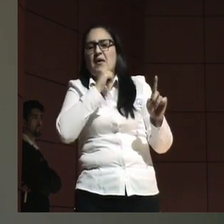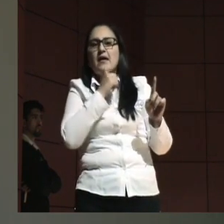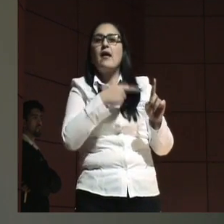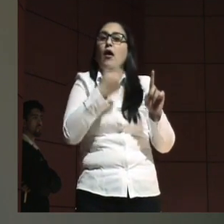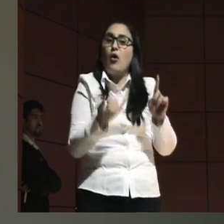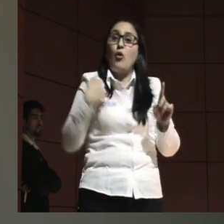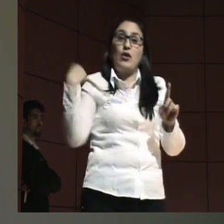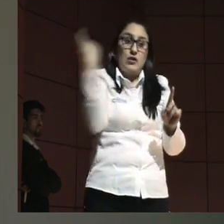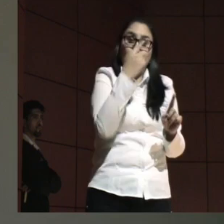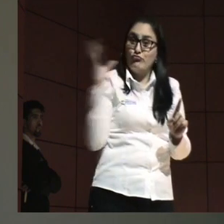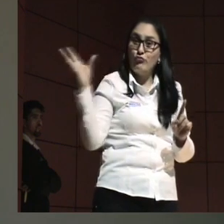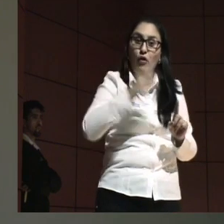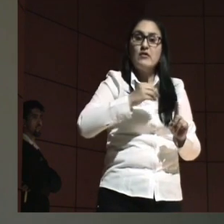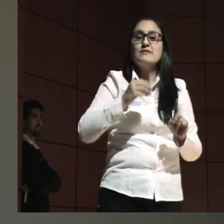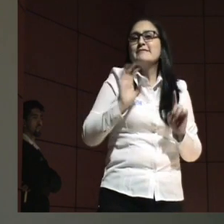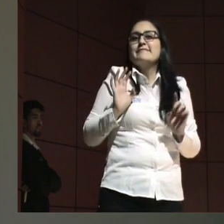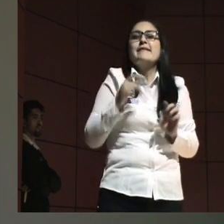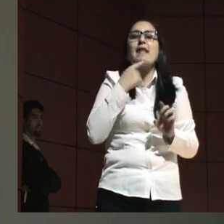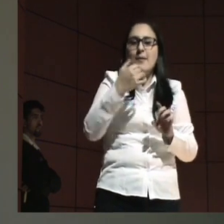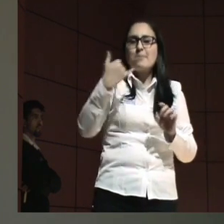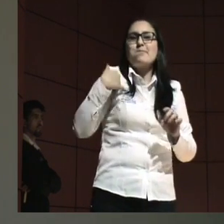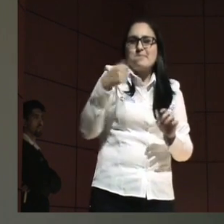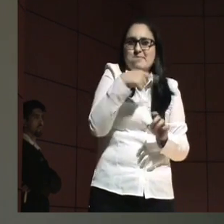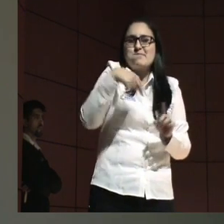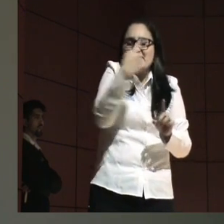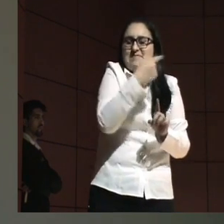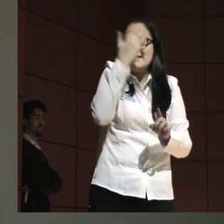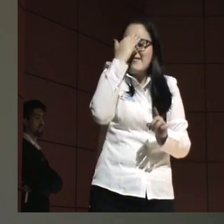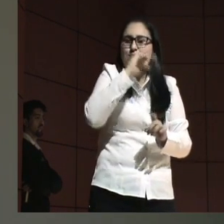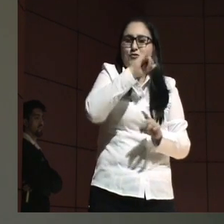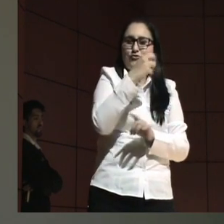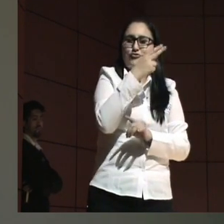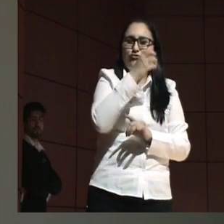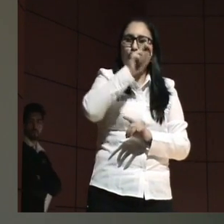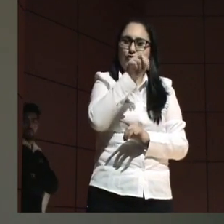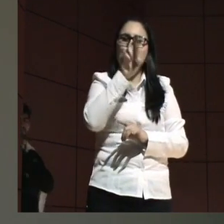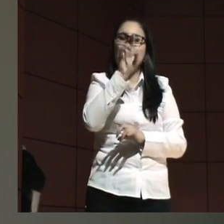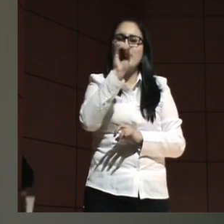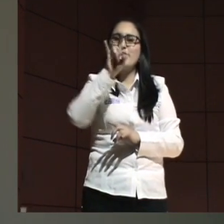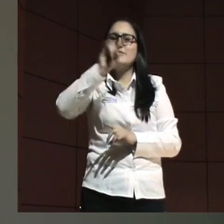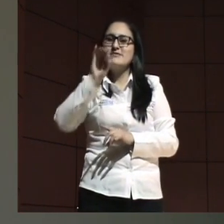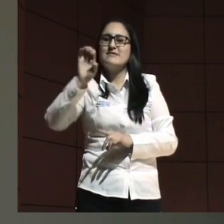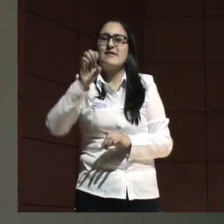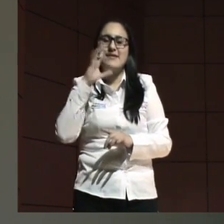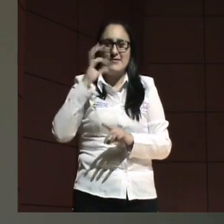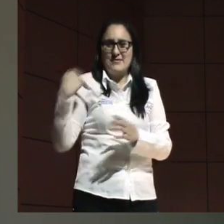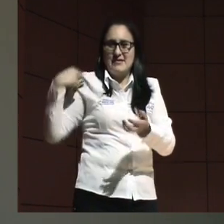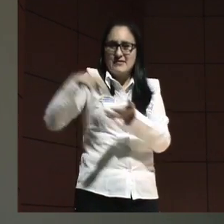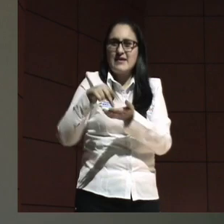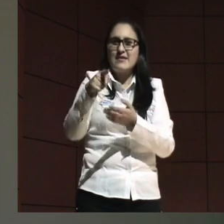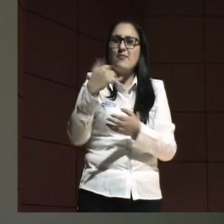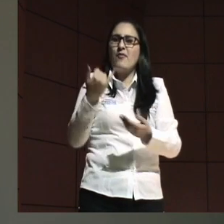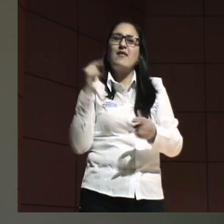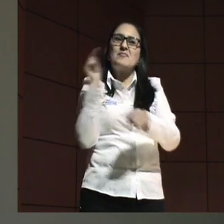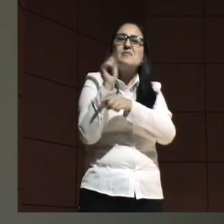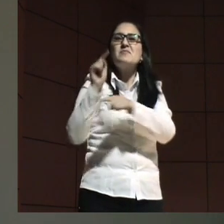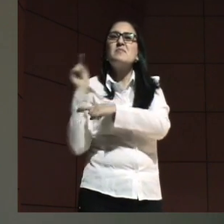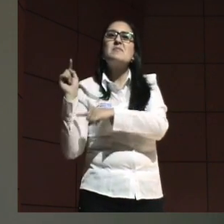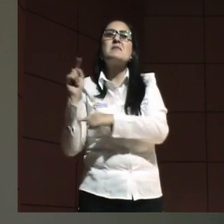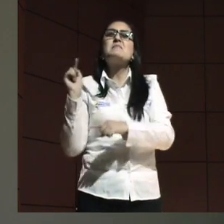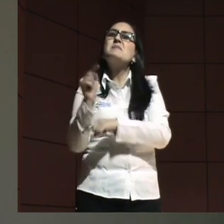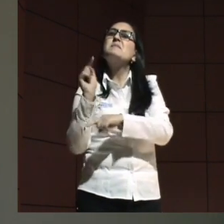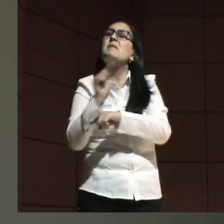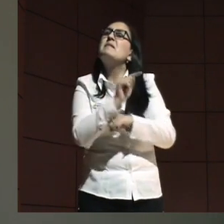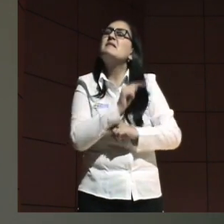el mundo, querámoslo o no, hablamos de John Rawls, para criticarlo, para lanzarle todos los dardos que